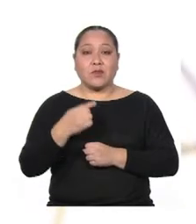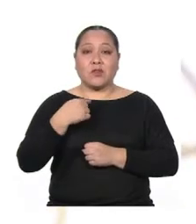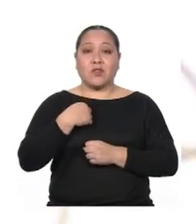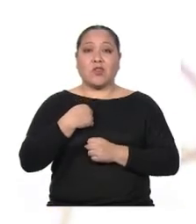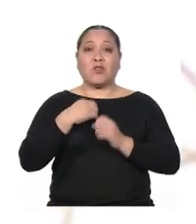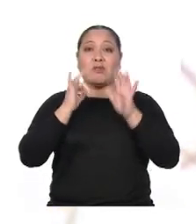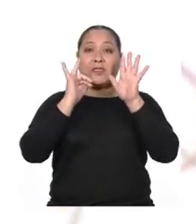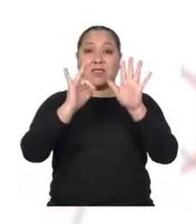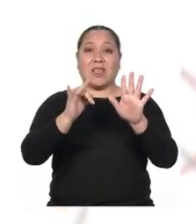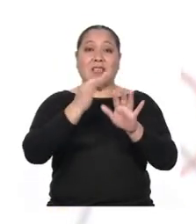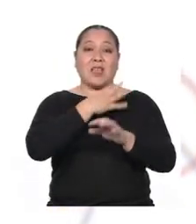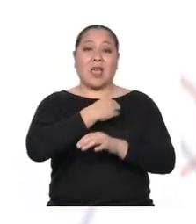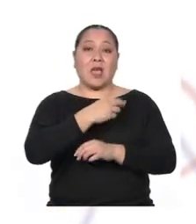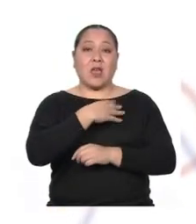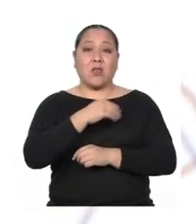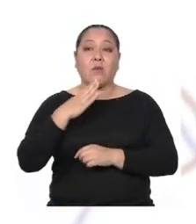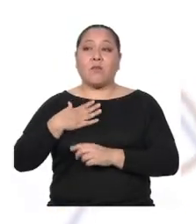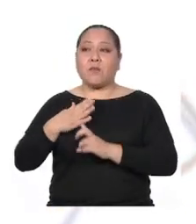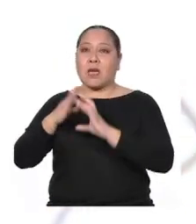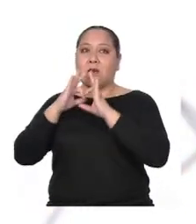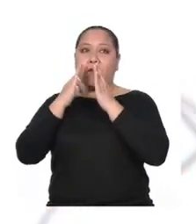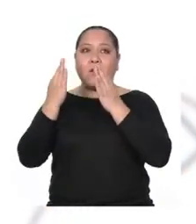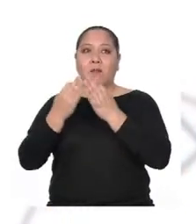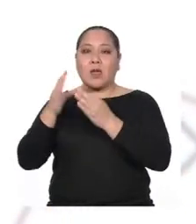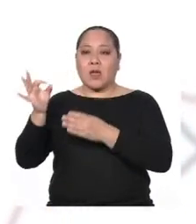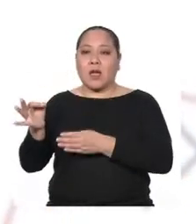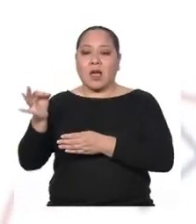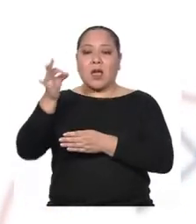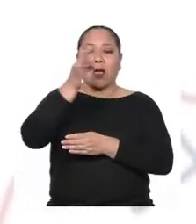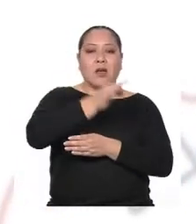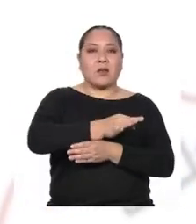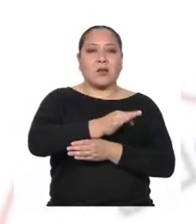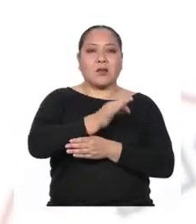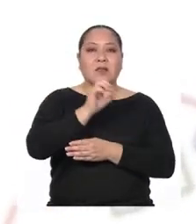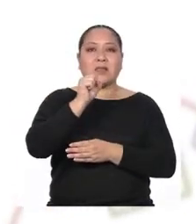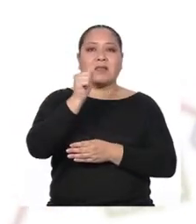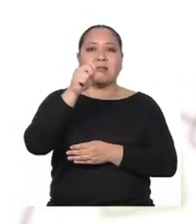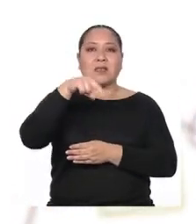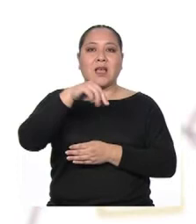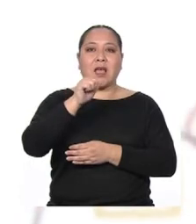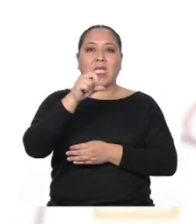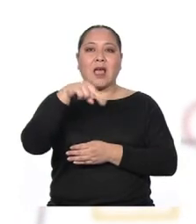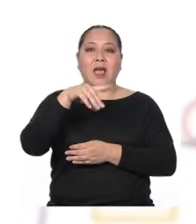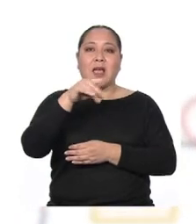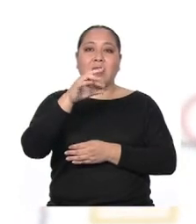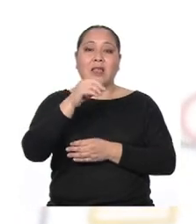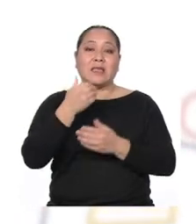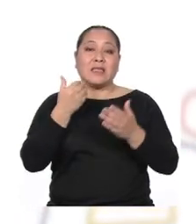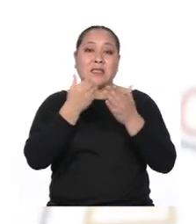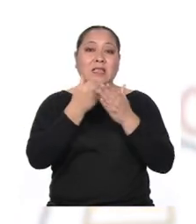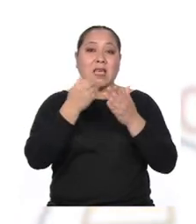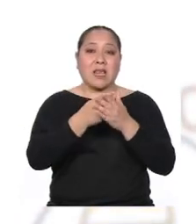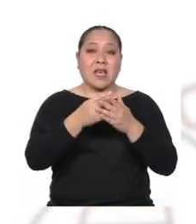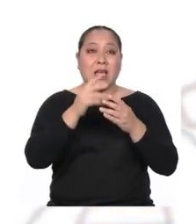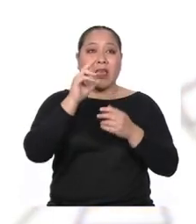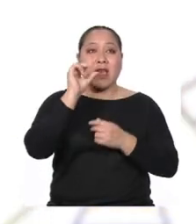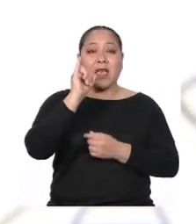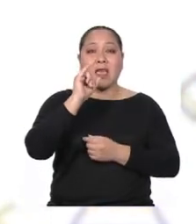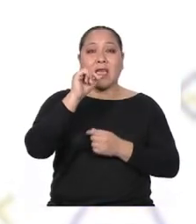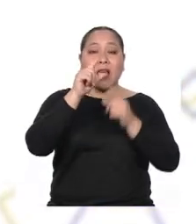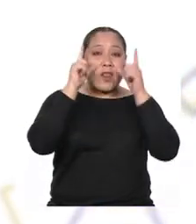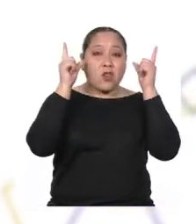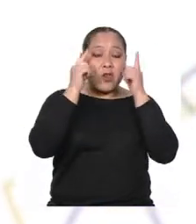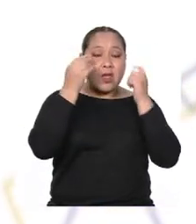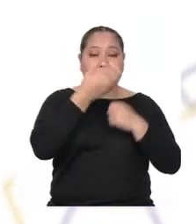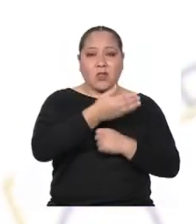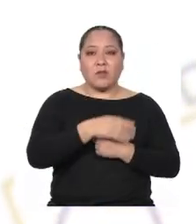siete años Cuando mi familia se mudó al cacerío de San Andrés Cerca de Iquitos, en Loreto Ahí